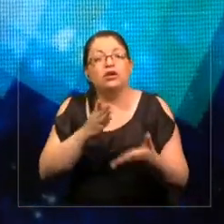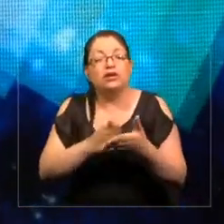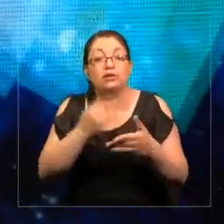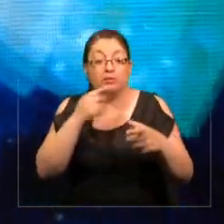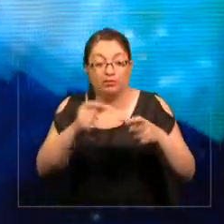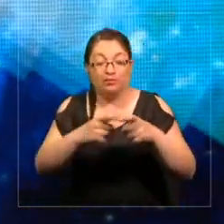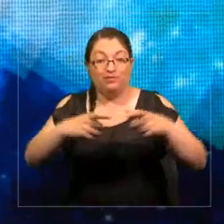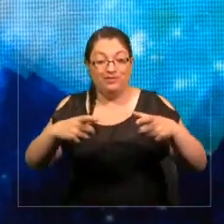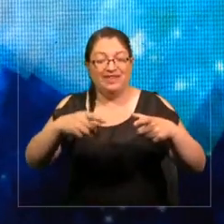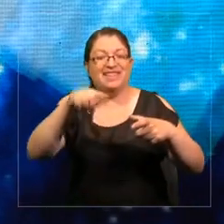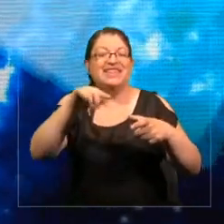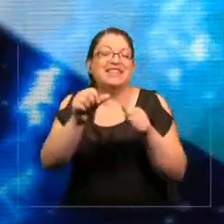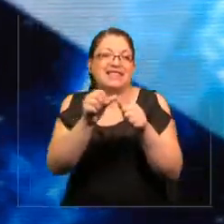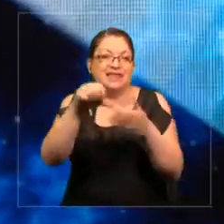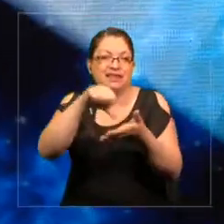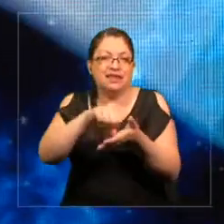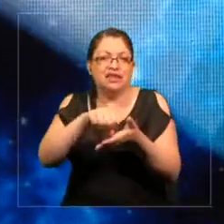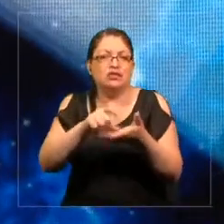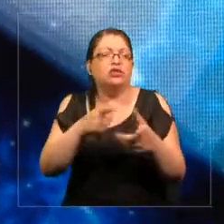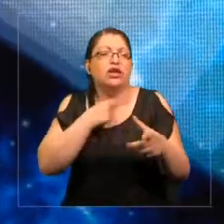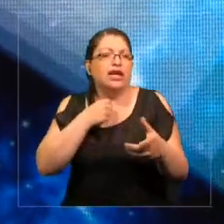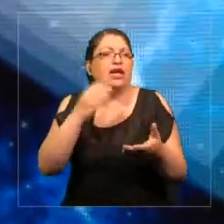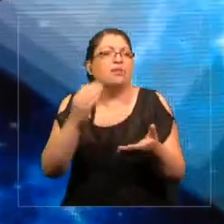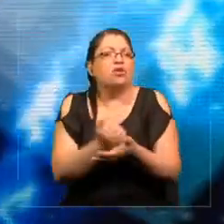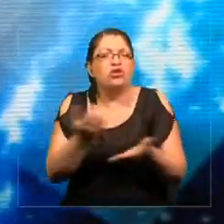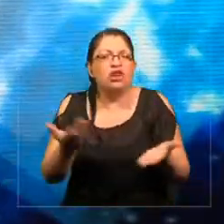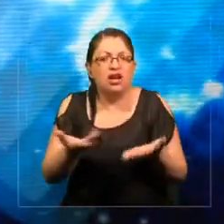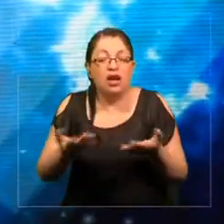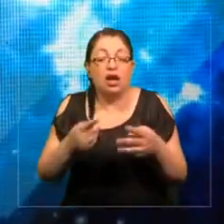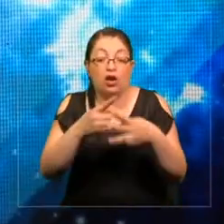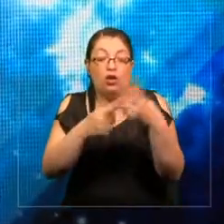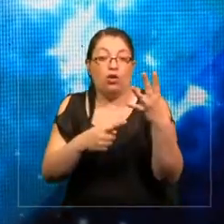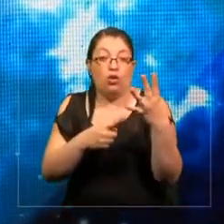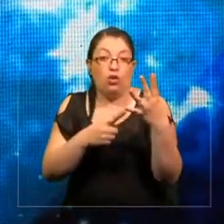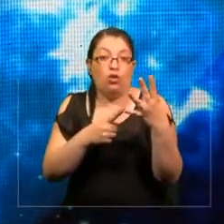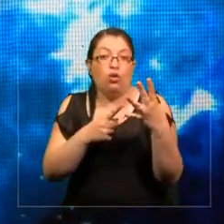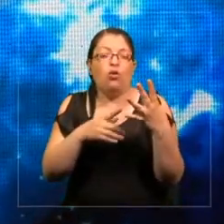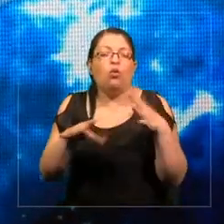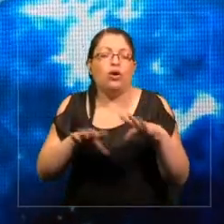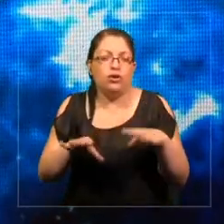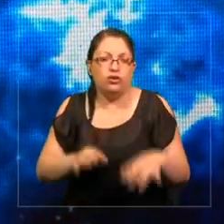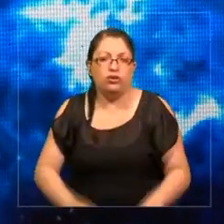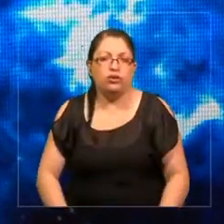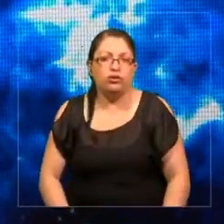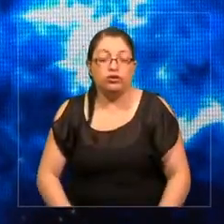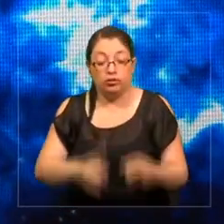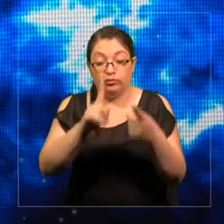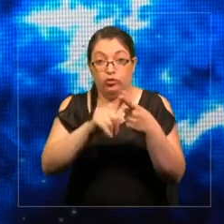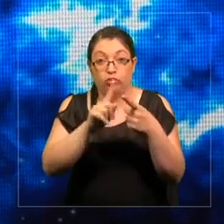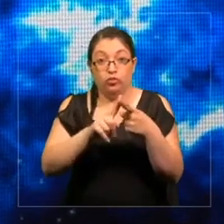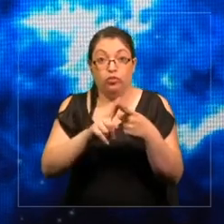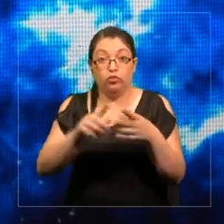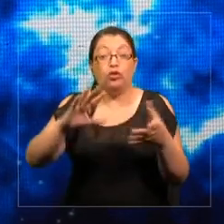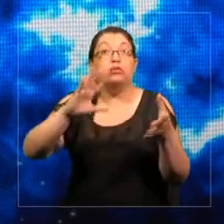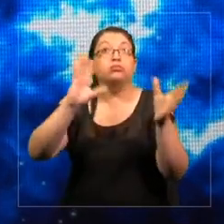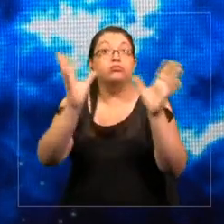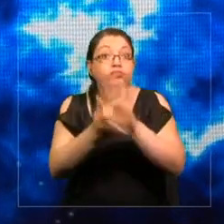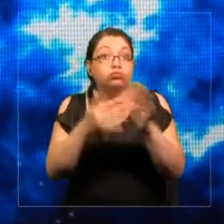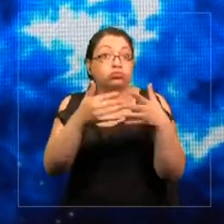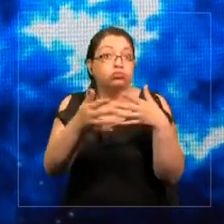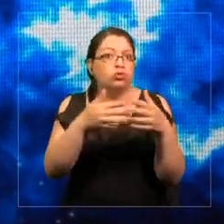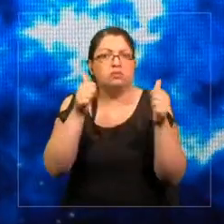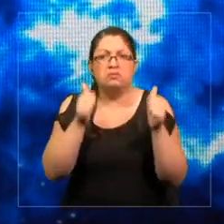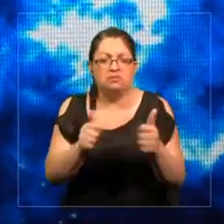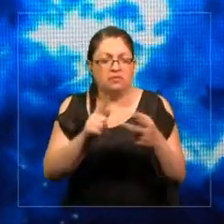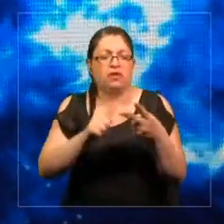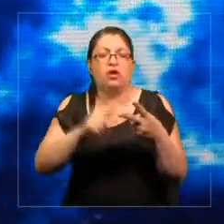gobernanza en el centro. ¿Qué queremos lograr? Queremos lograr cuatro cosas. Un bienestar ecológico, humano,